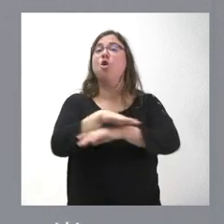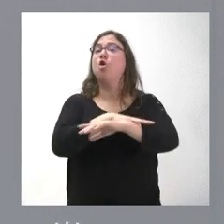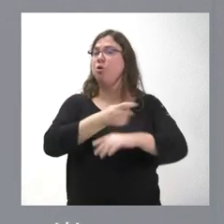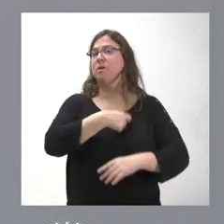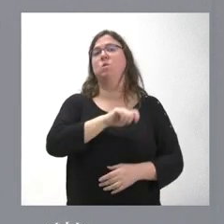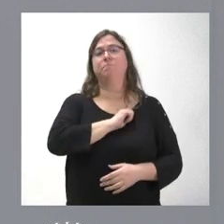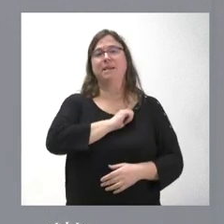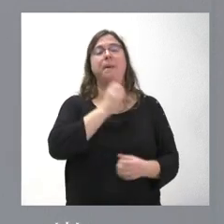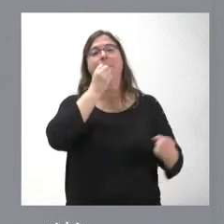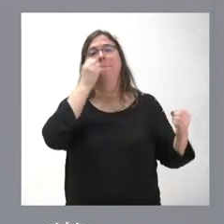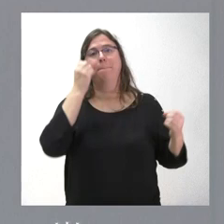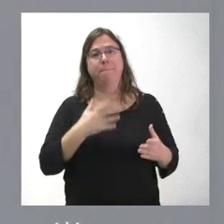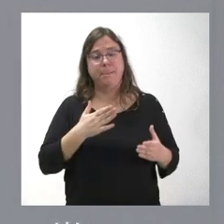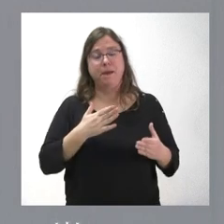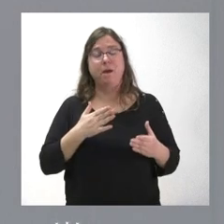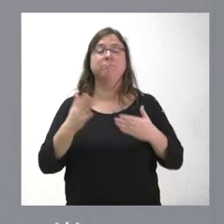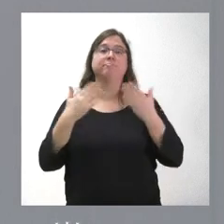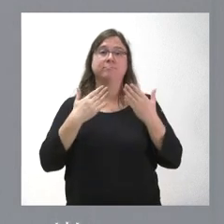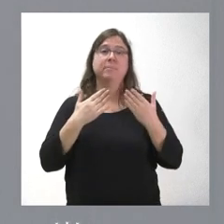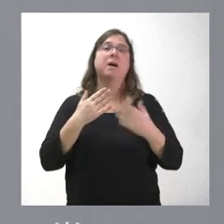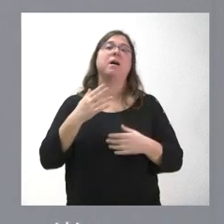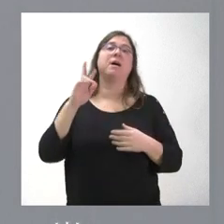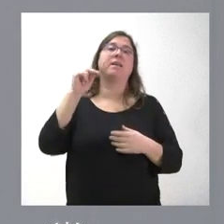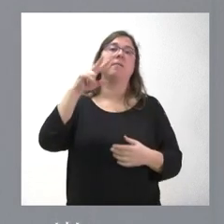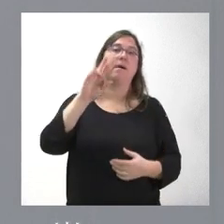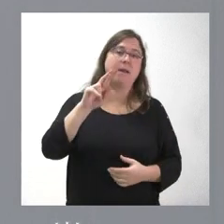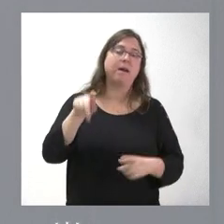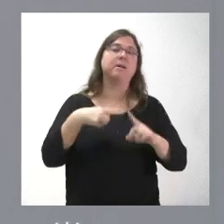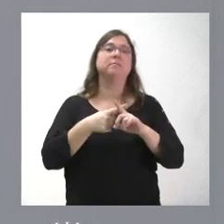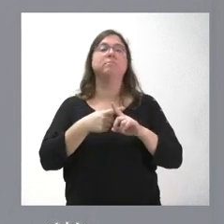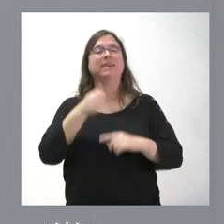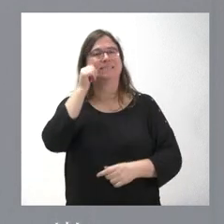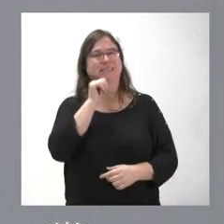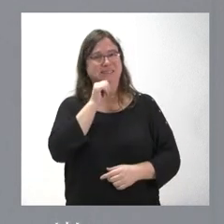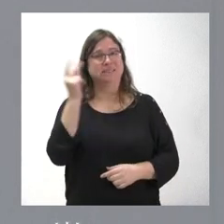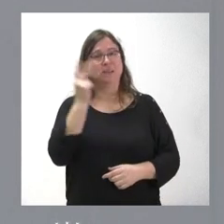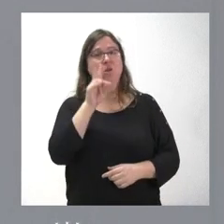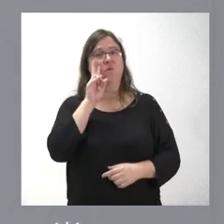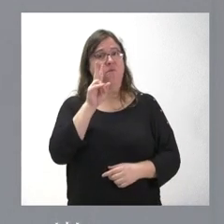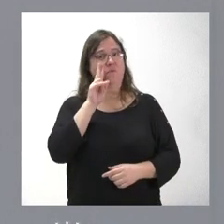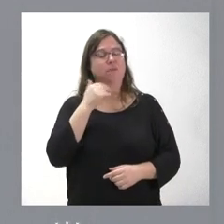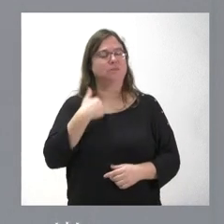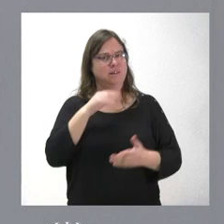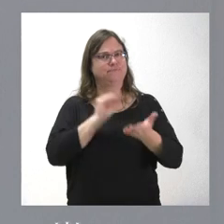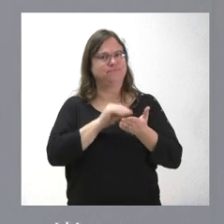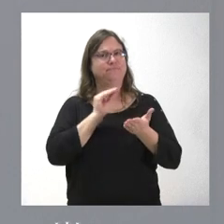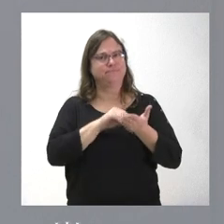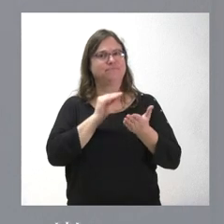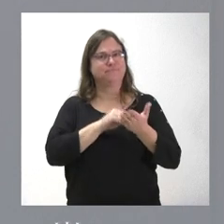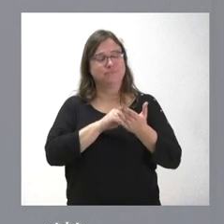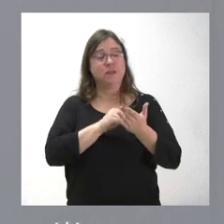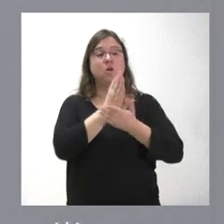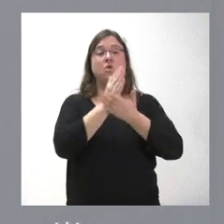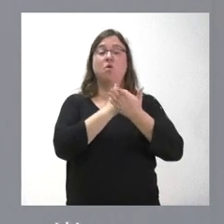Teresa Rivera y haría bien Pedro Sánchez en ver que en algunas ocasiones, y en este caso ya son muchas, las